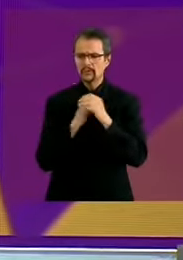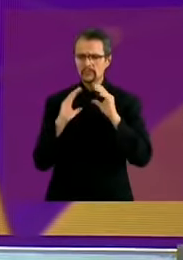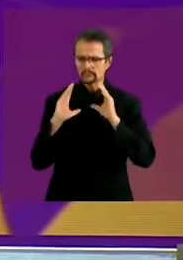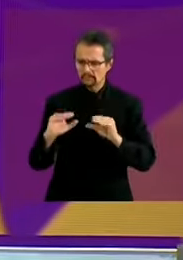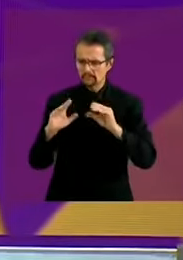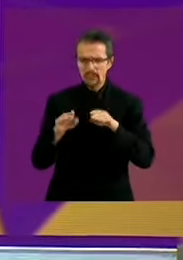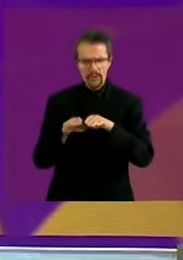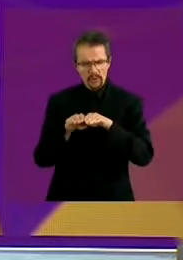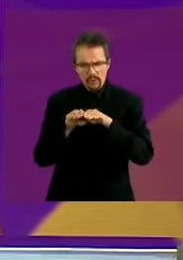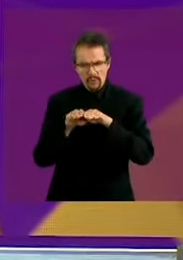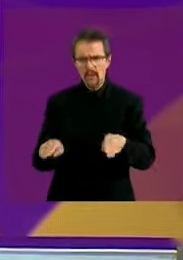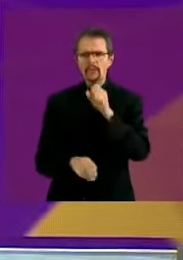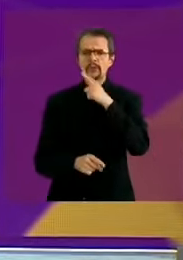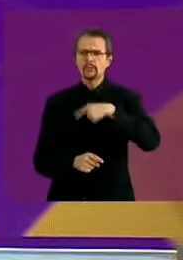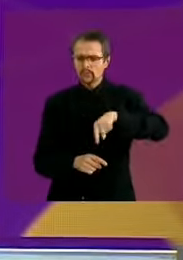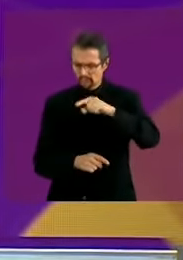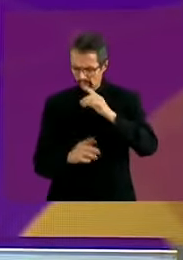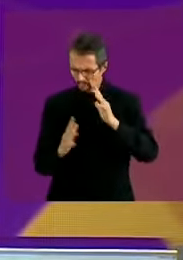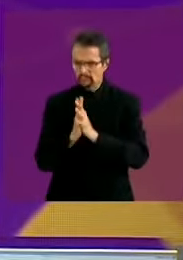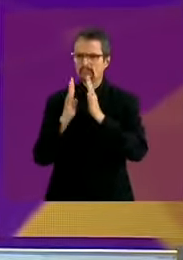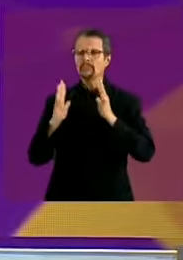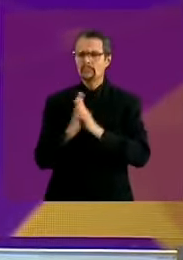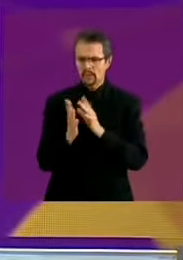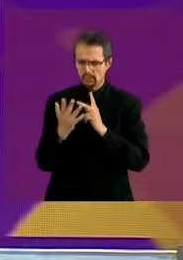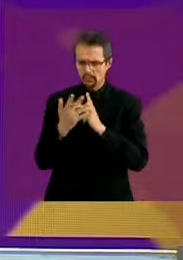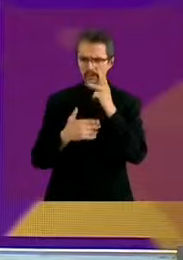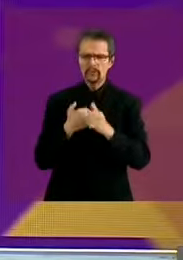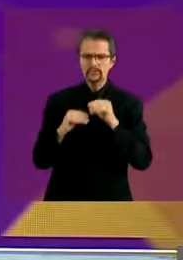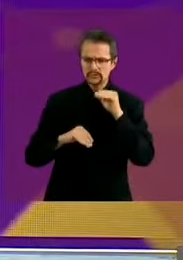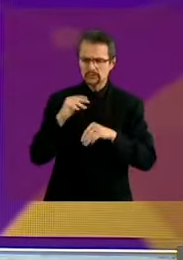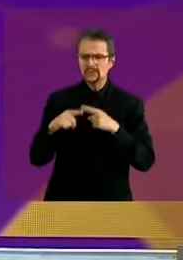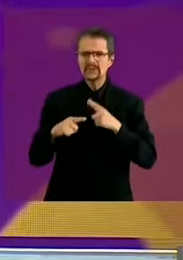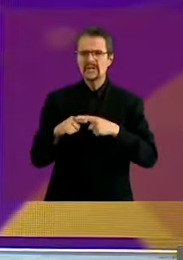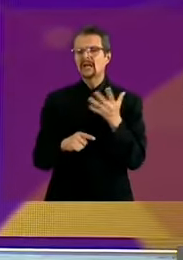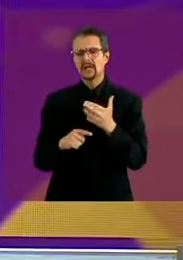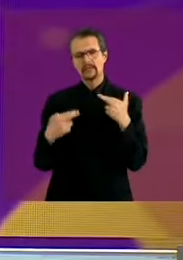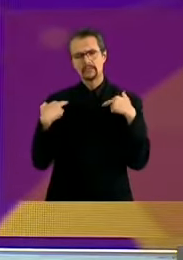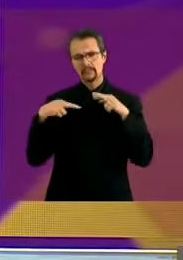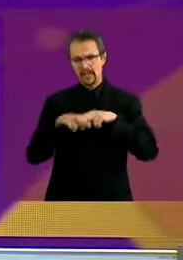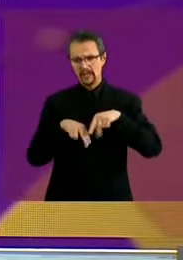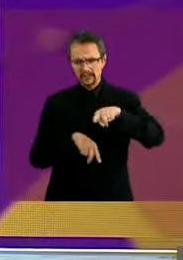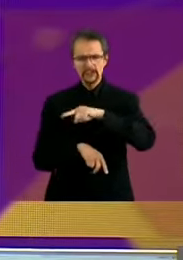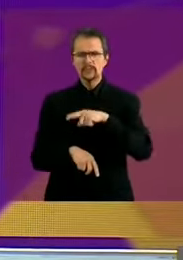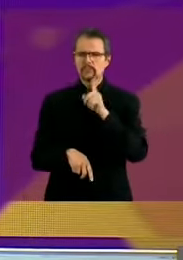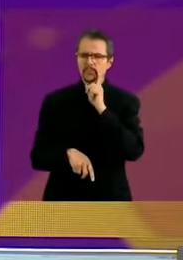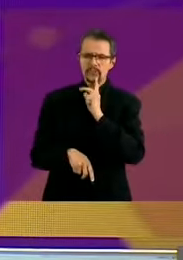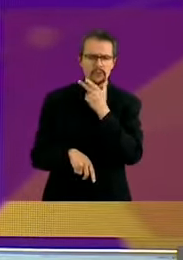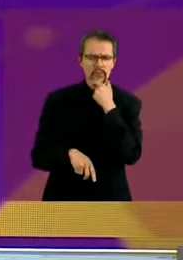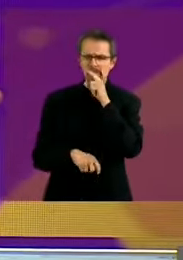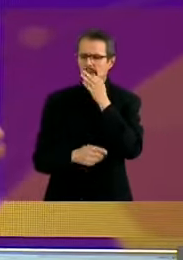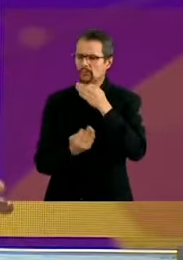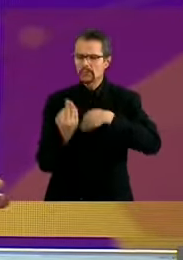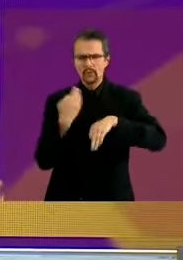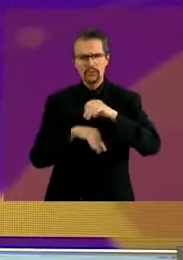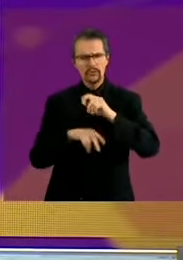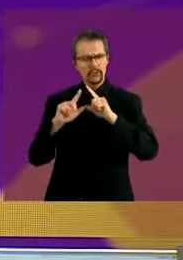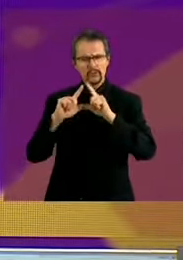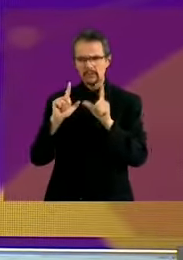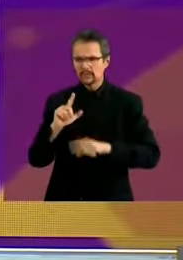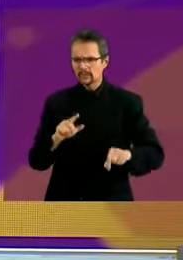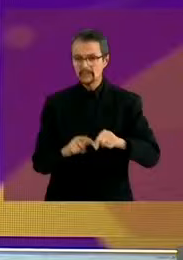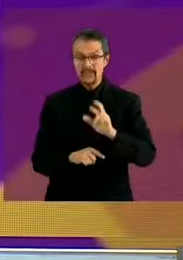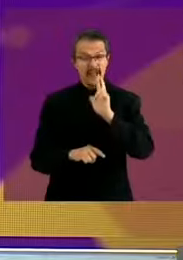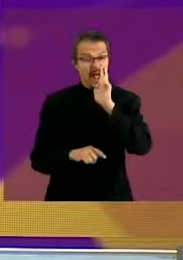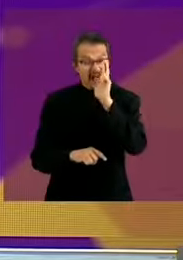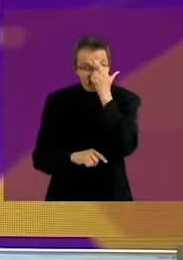los niños. Además, fue desarrollado con los maestros y maestras, con el Magisterio Nacional, que recuerden que en el pasado los